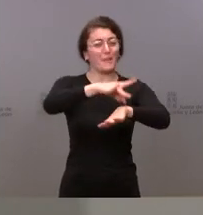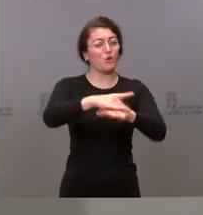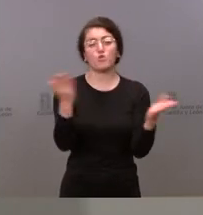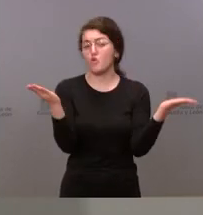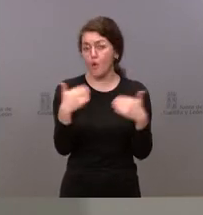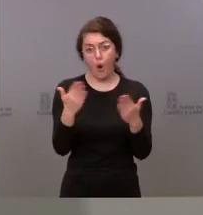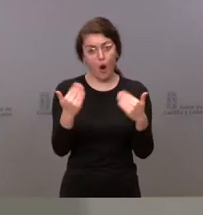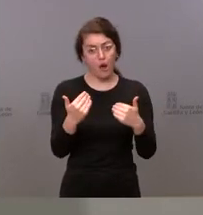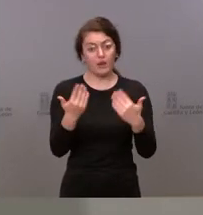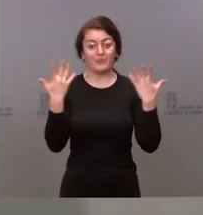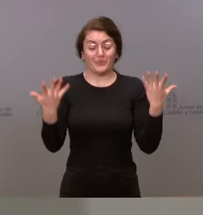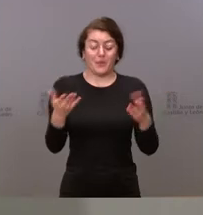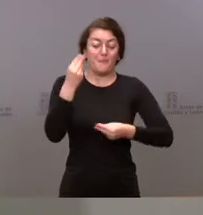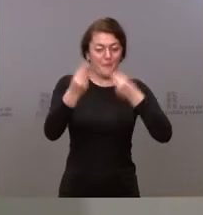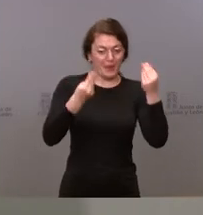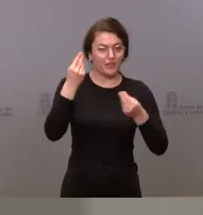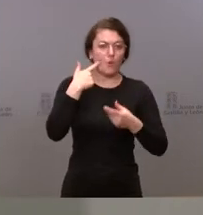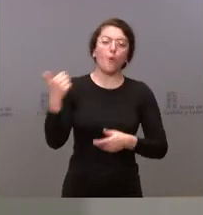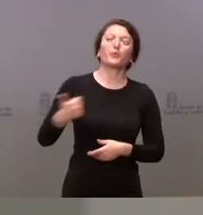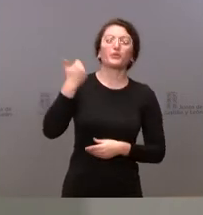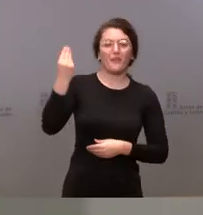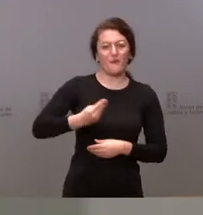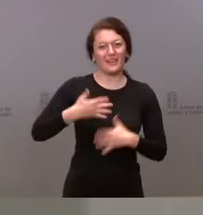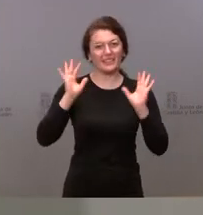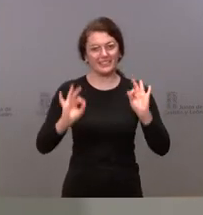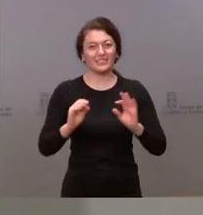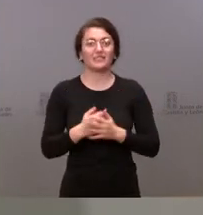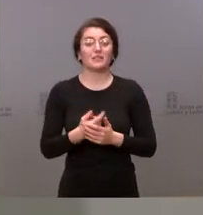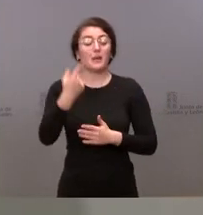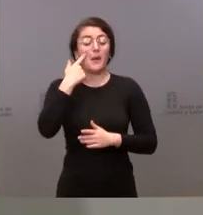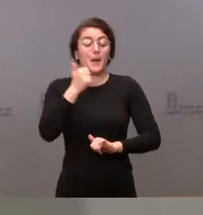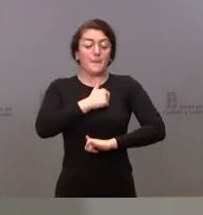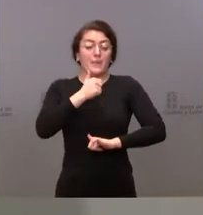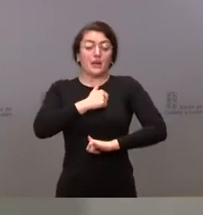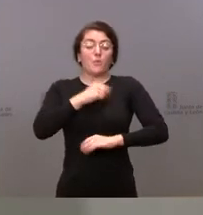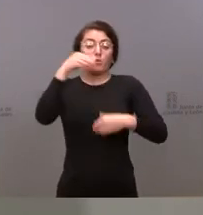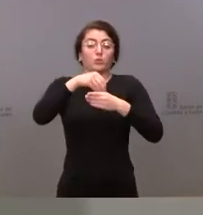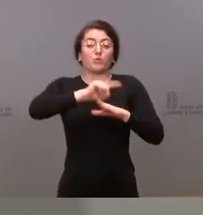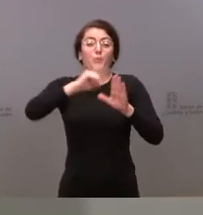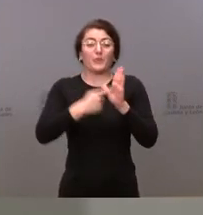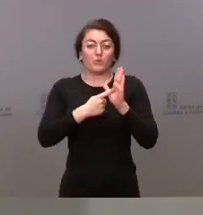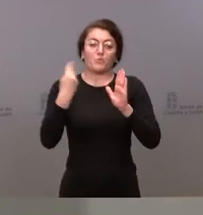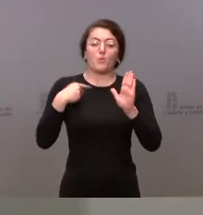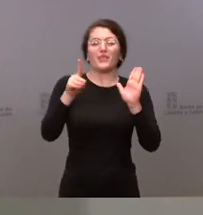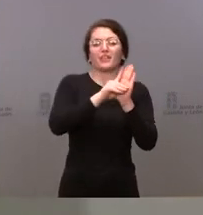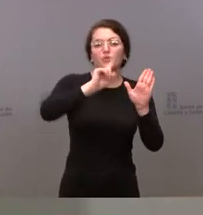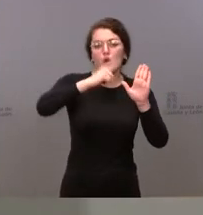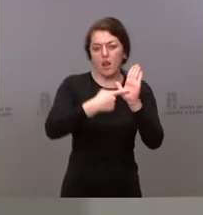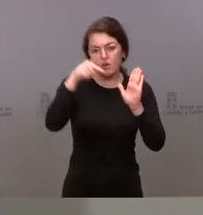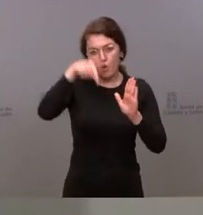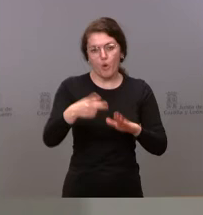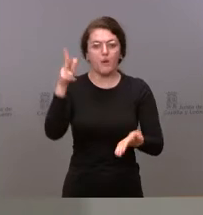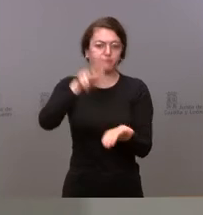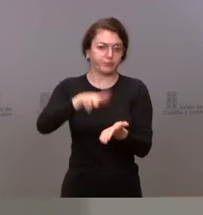buena oportunidad vamos a esperar exactamente el contenido concreto del decreto ley que hoy anunció el presidente del gobierno que se aprobaría en la sesión del